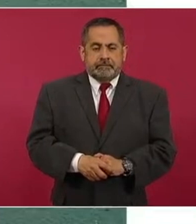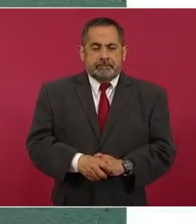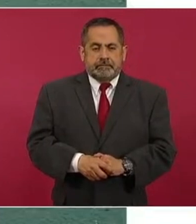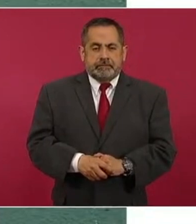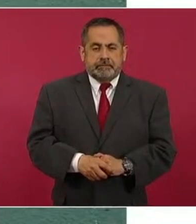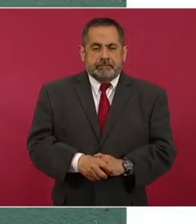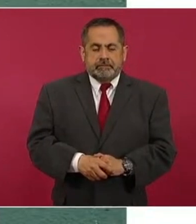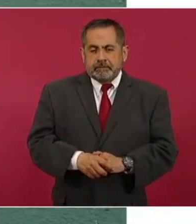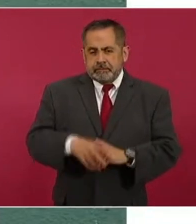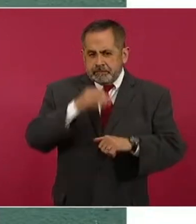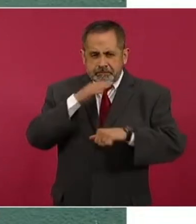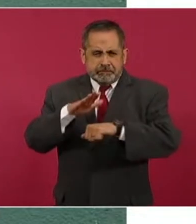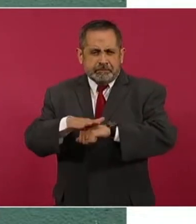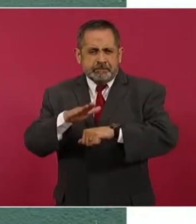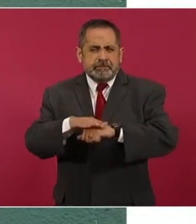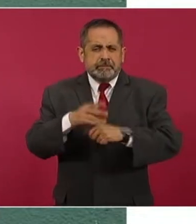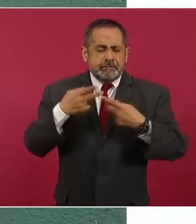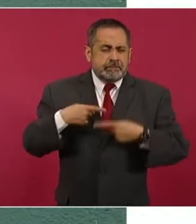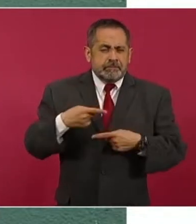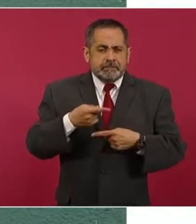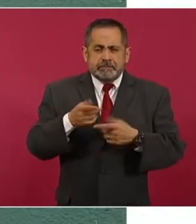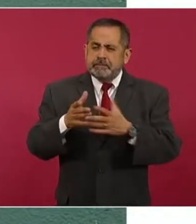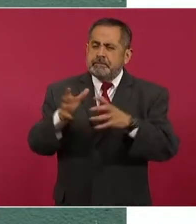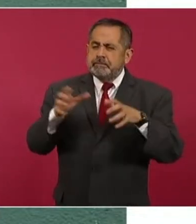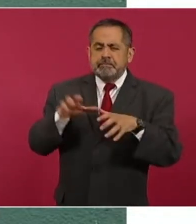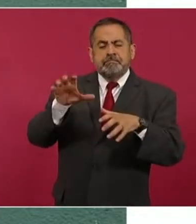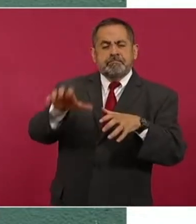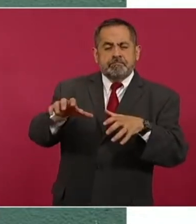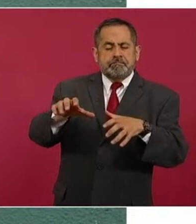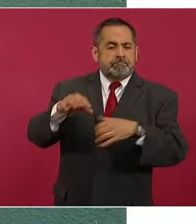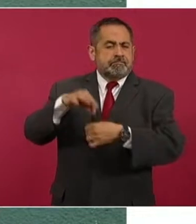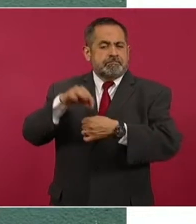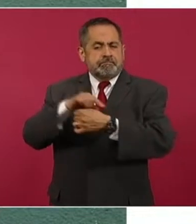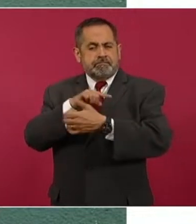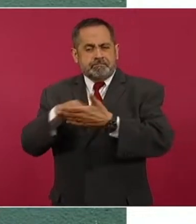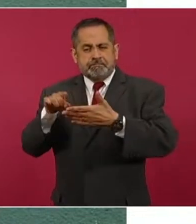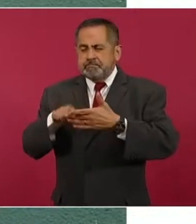aviso a los ciudadanos de las secciones electorales